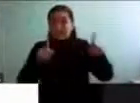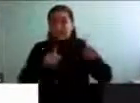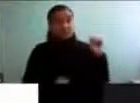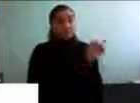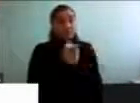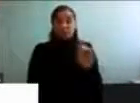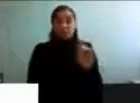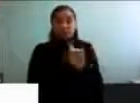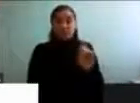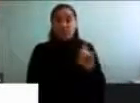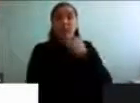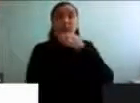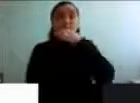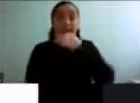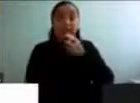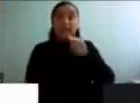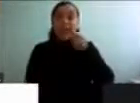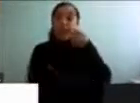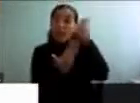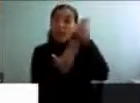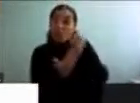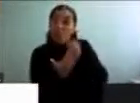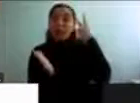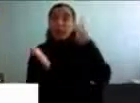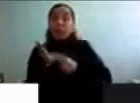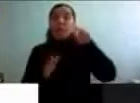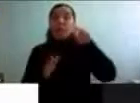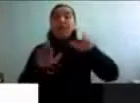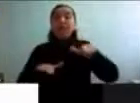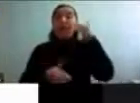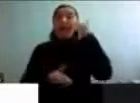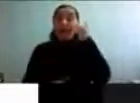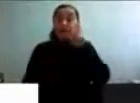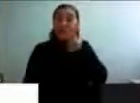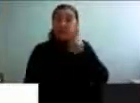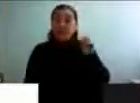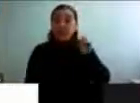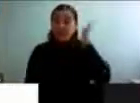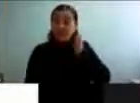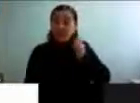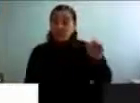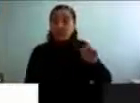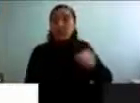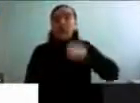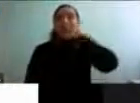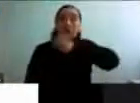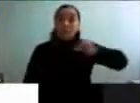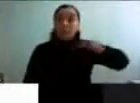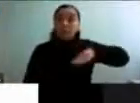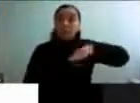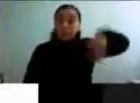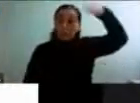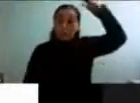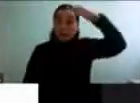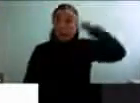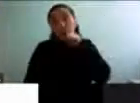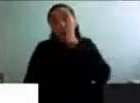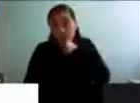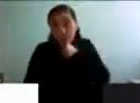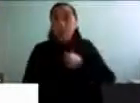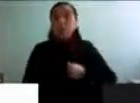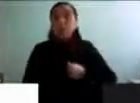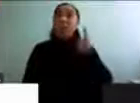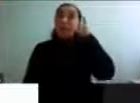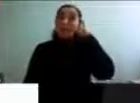2017 señaló que existen casi un 20% de personas mayores en nuestro país, con la esperanza de vida